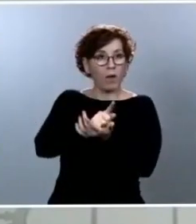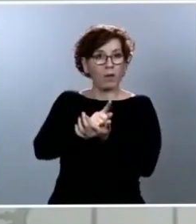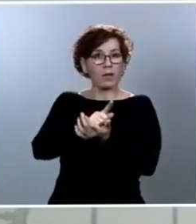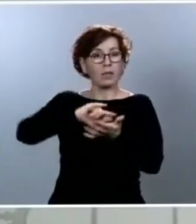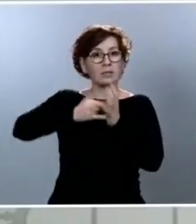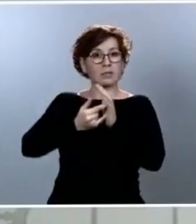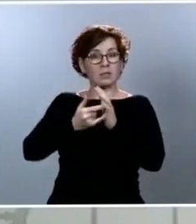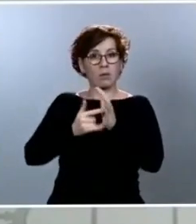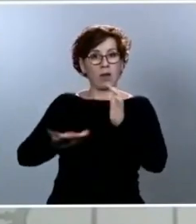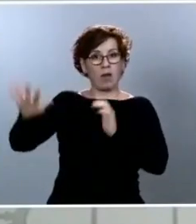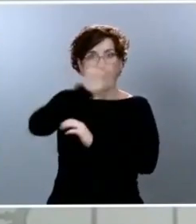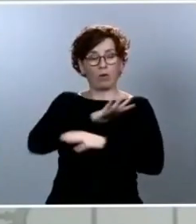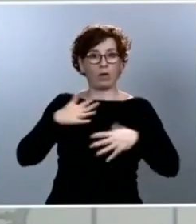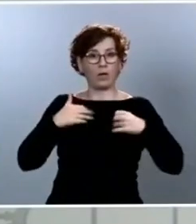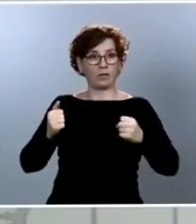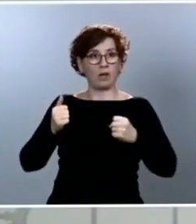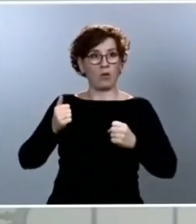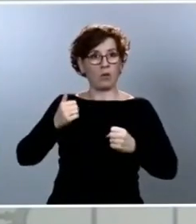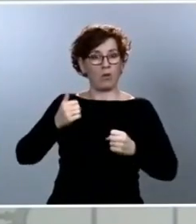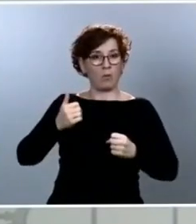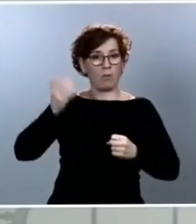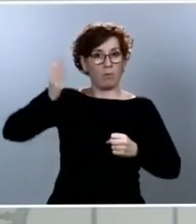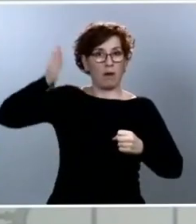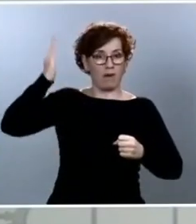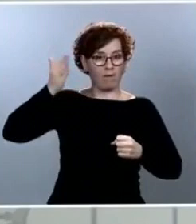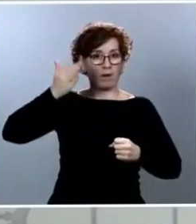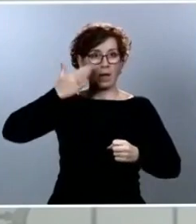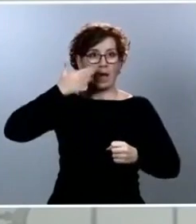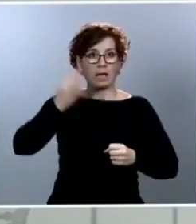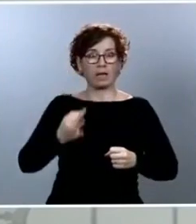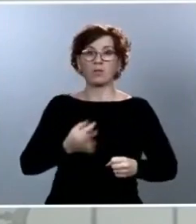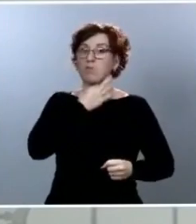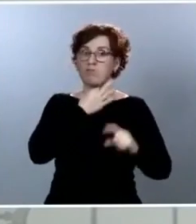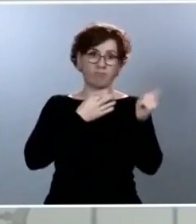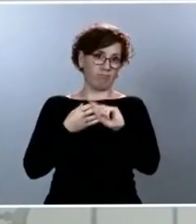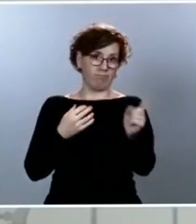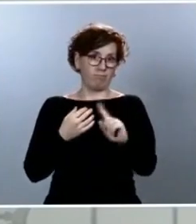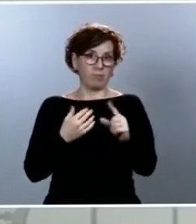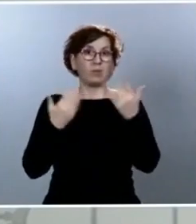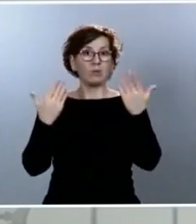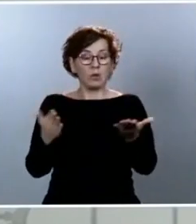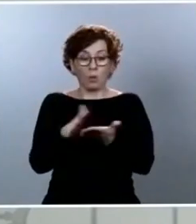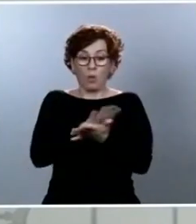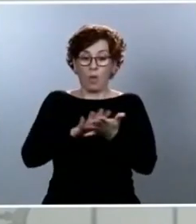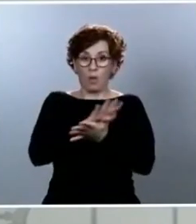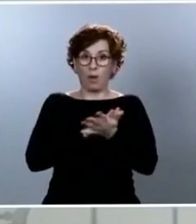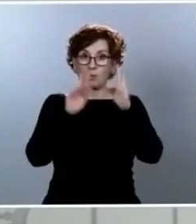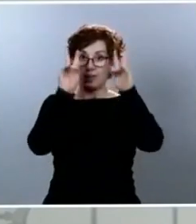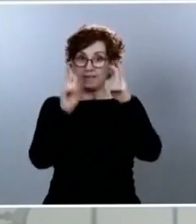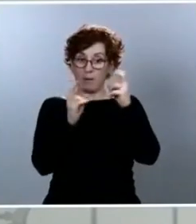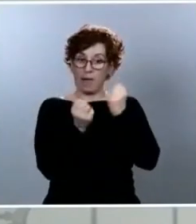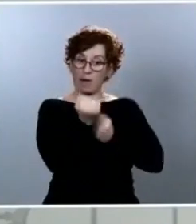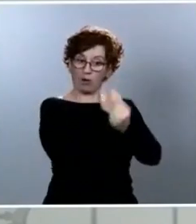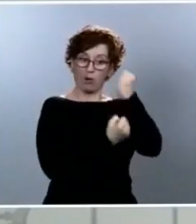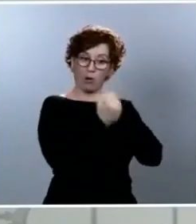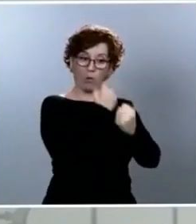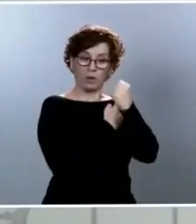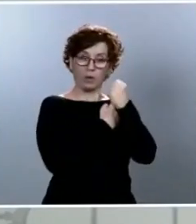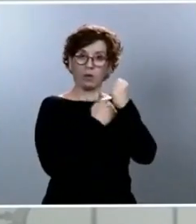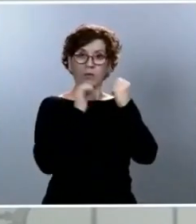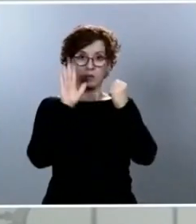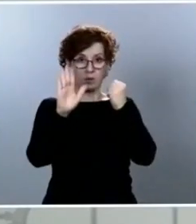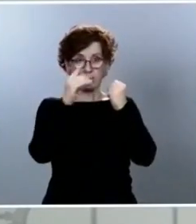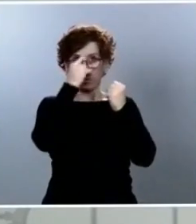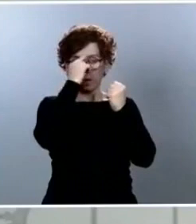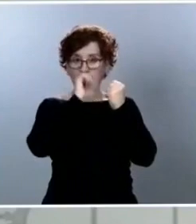Por tanto, cuando hablamos de actividad económica, tendremos también que ser conscientes de que permitiremos abrir unas u otras en función de